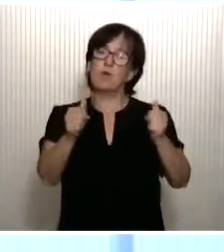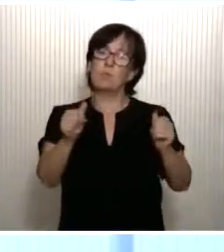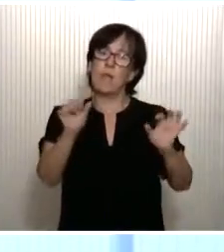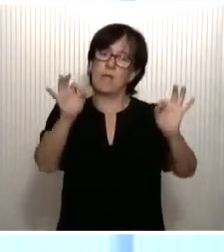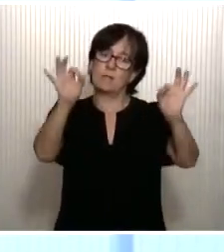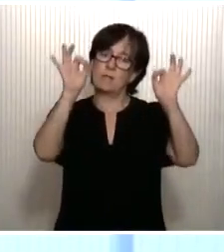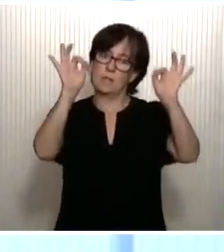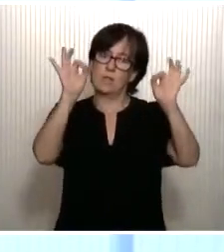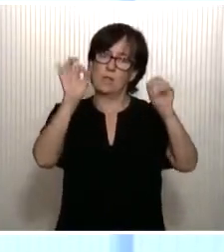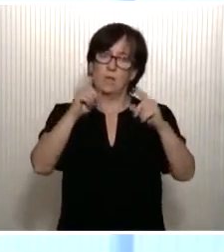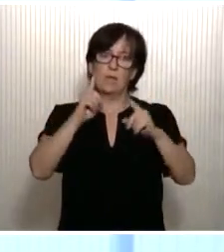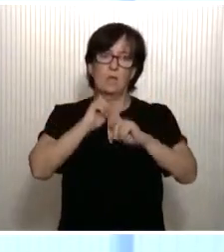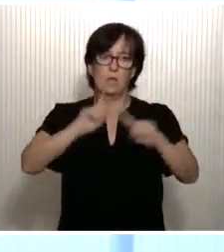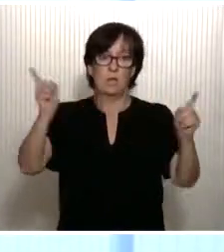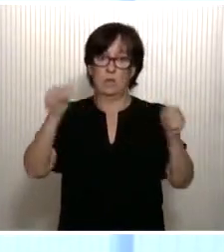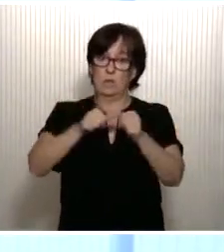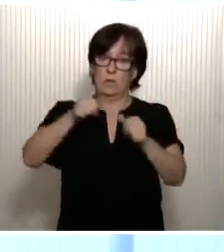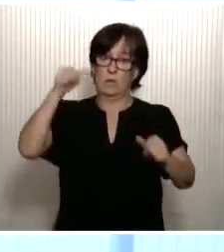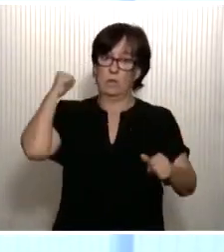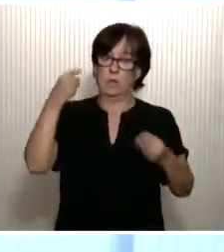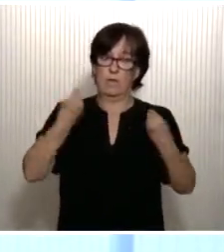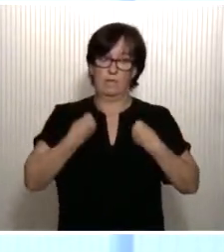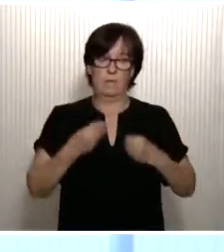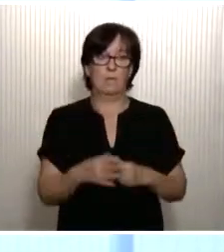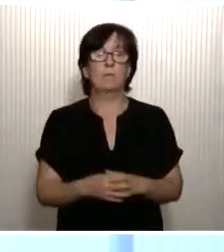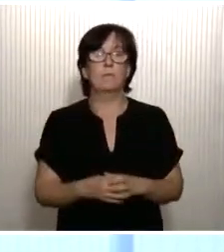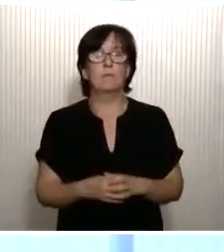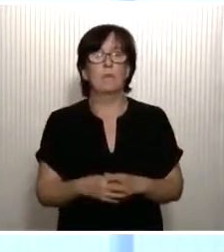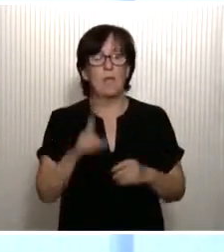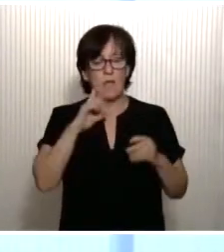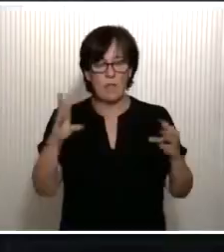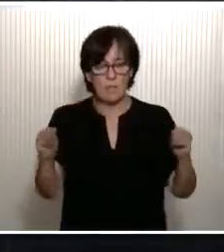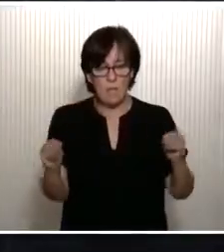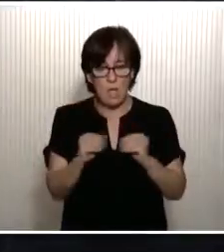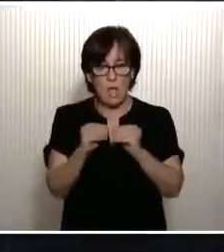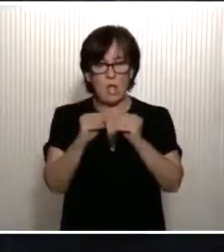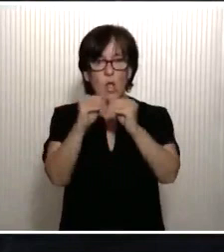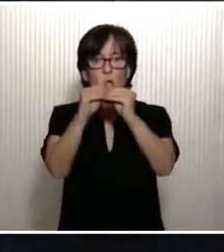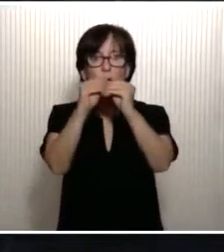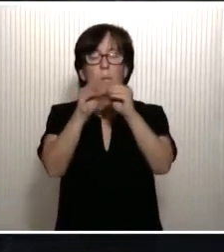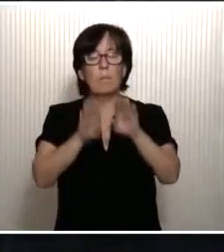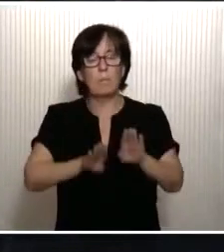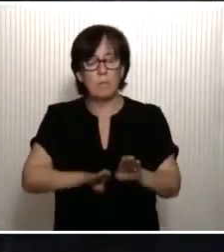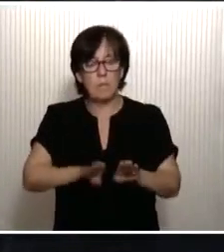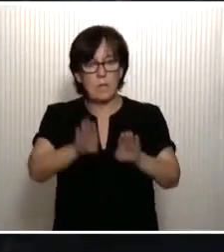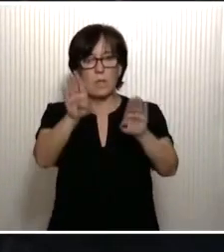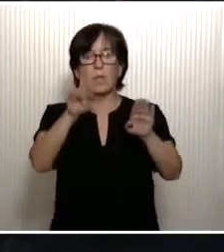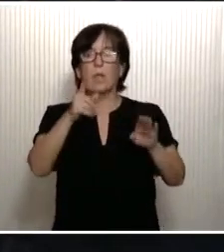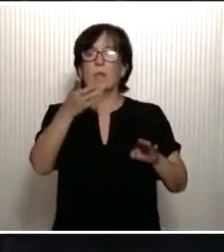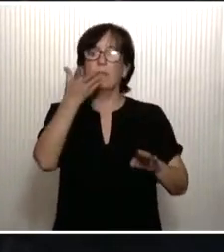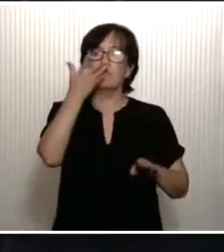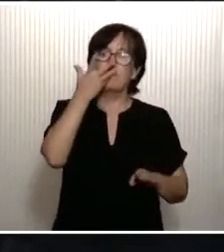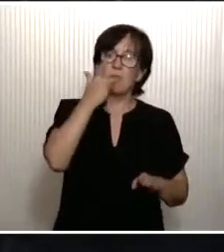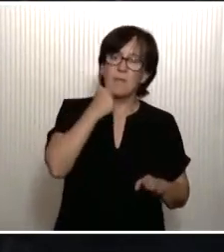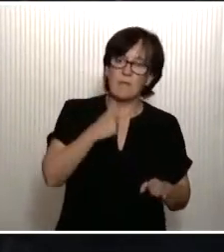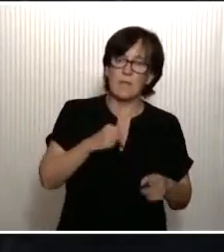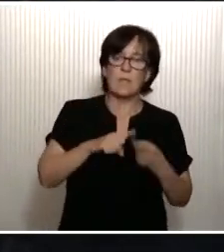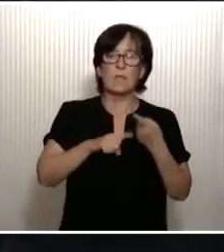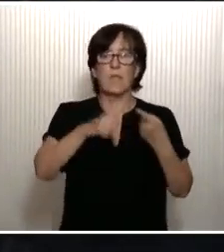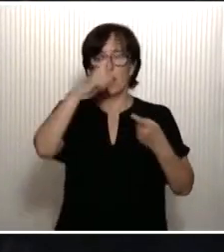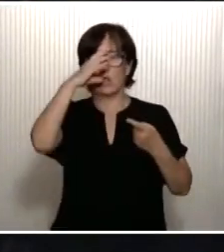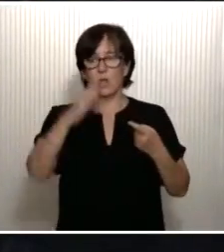inédito que nos ha tocado vivir. Debe compaginar esas convicciones, esas preferencias, esa